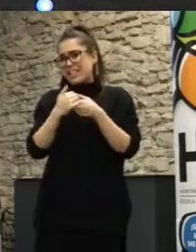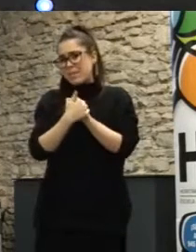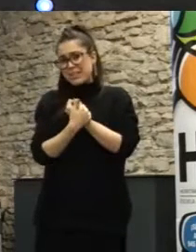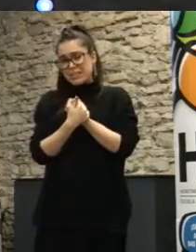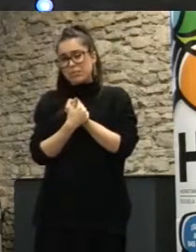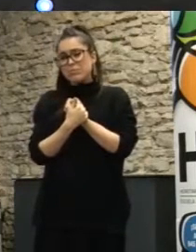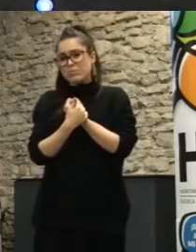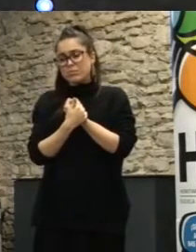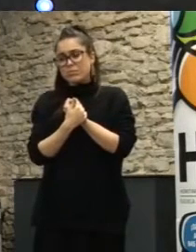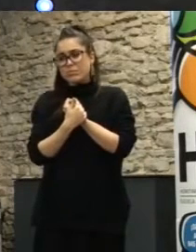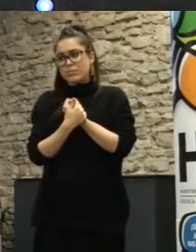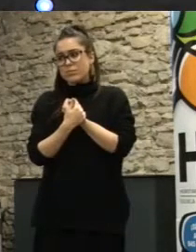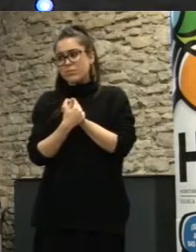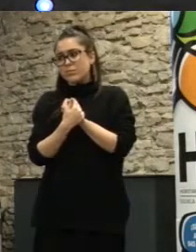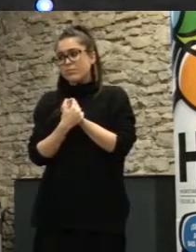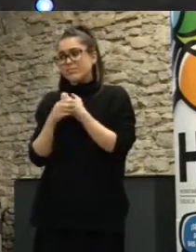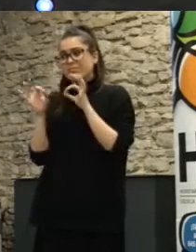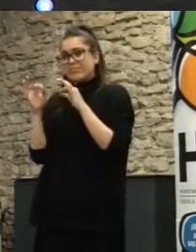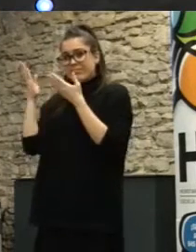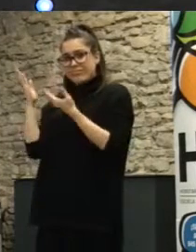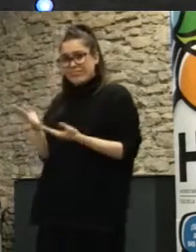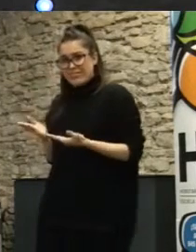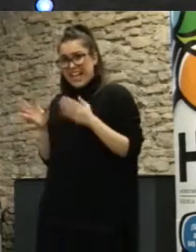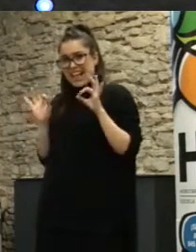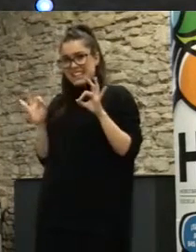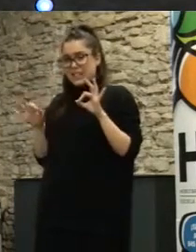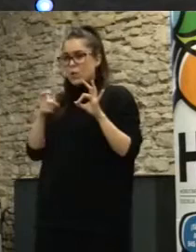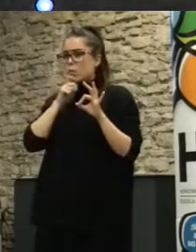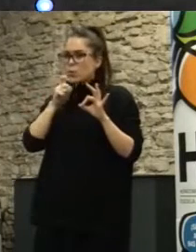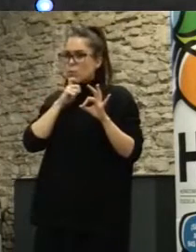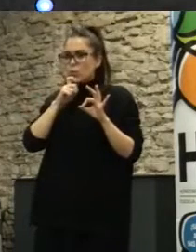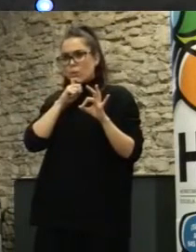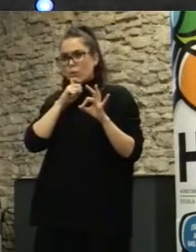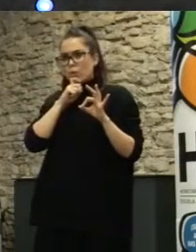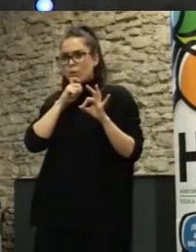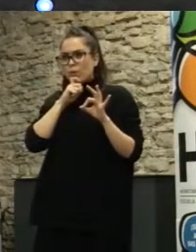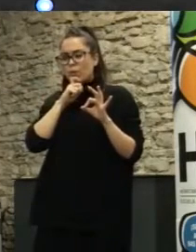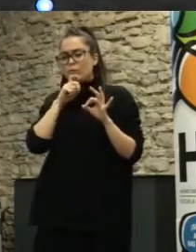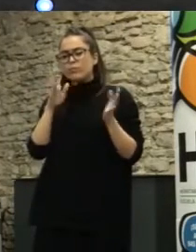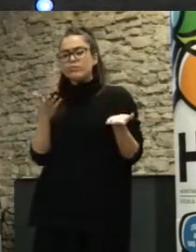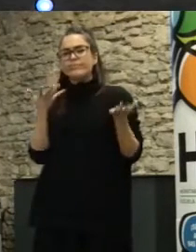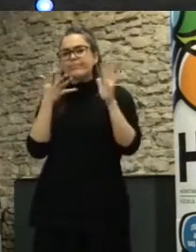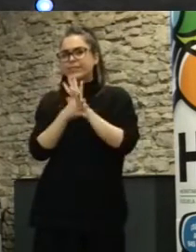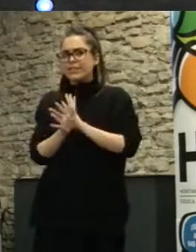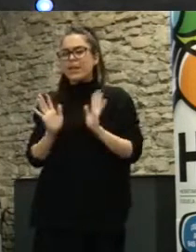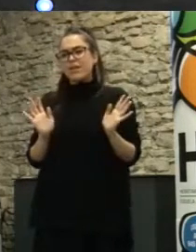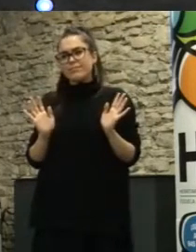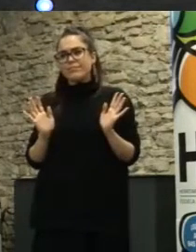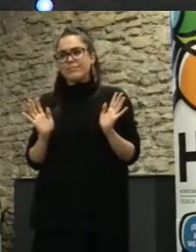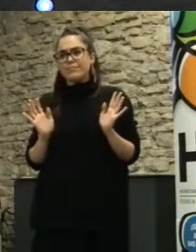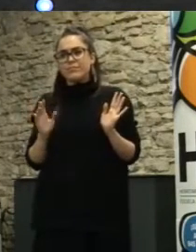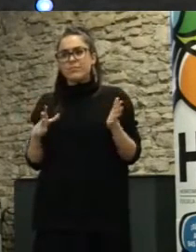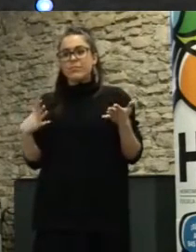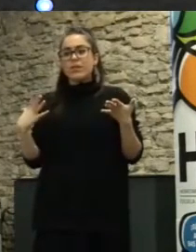tenga una legitimidad social, es decir, que represente a todas las